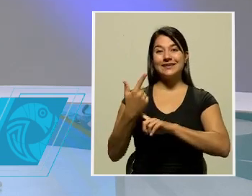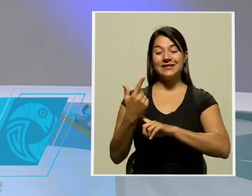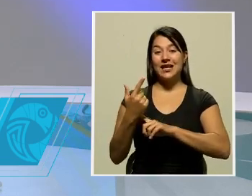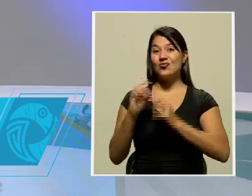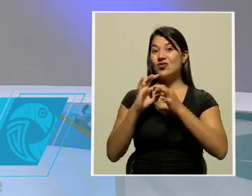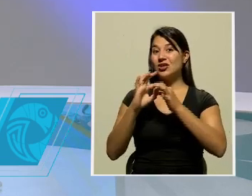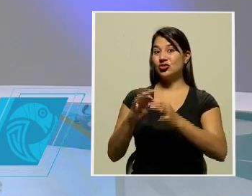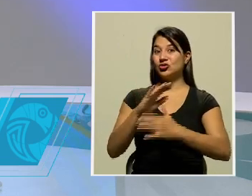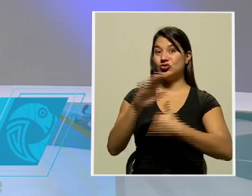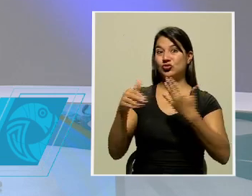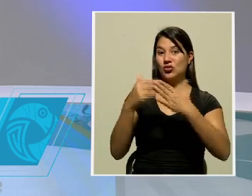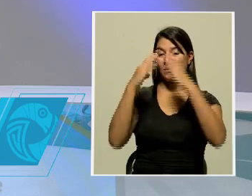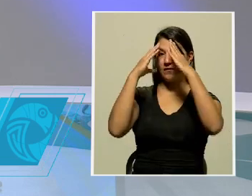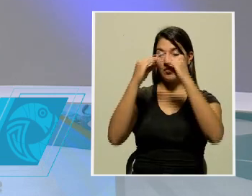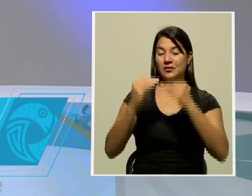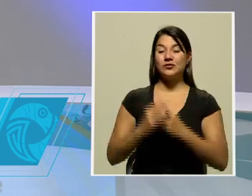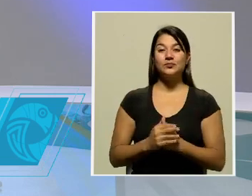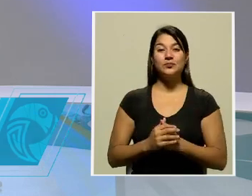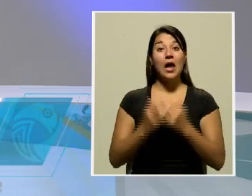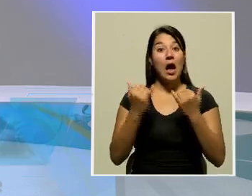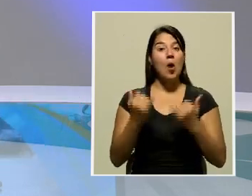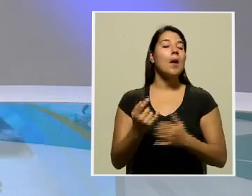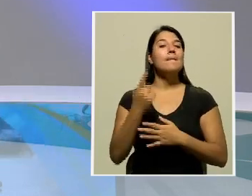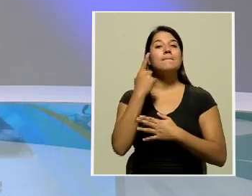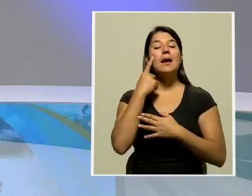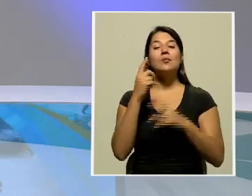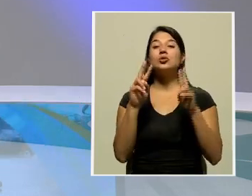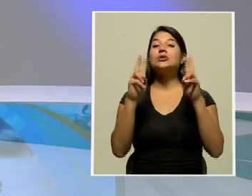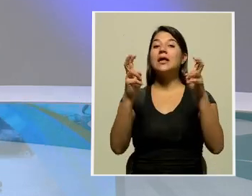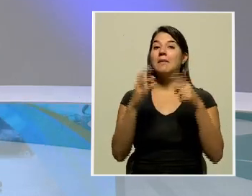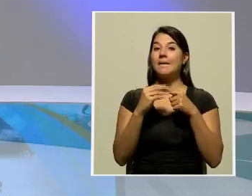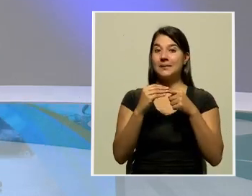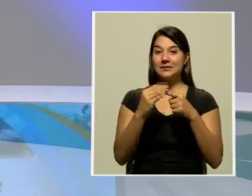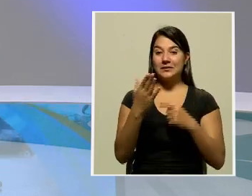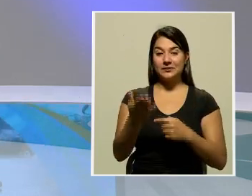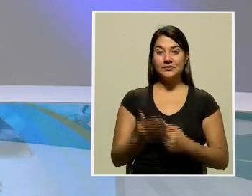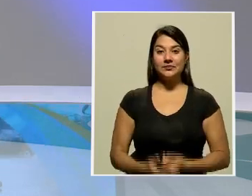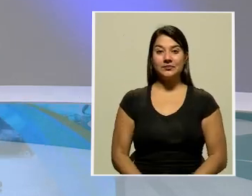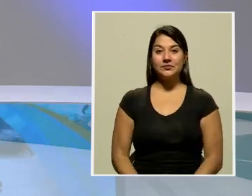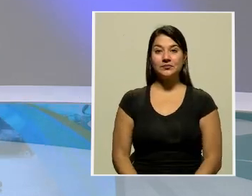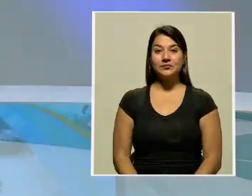traemos esta noche. A continuación hacemos un repaso por nuestros titulares.